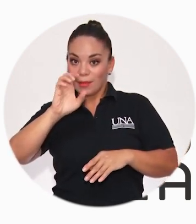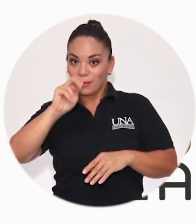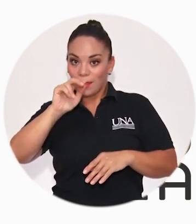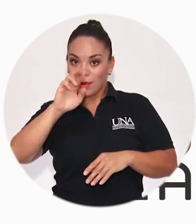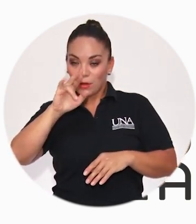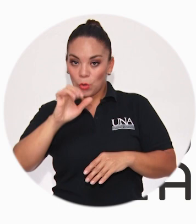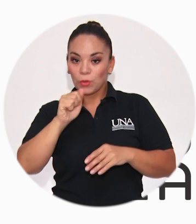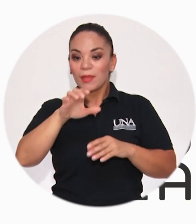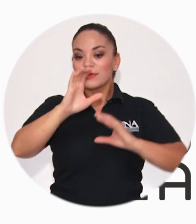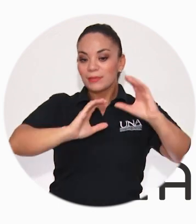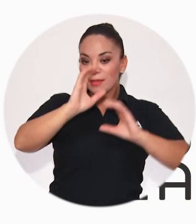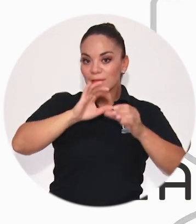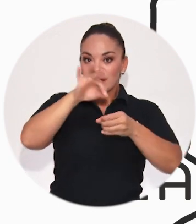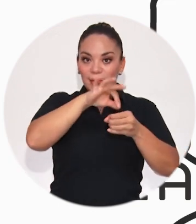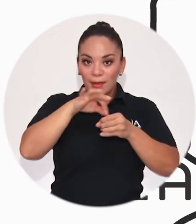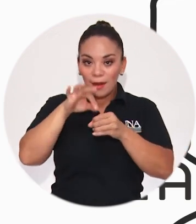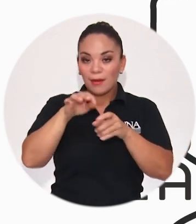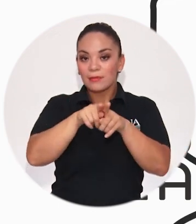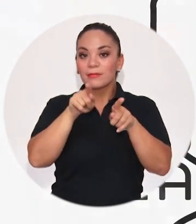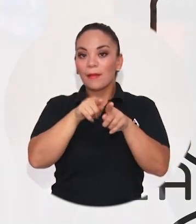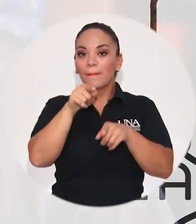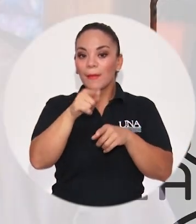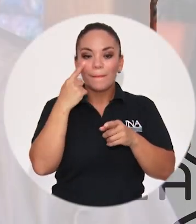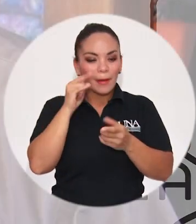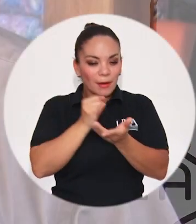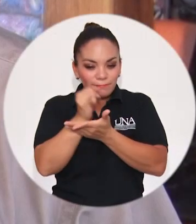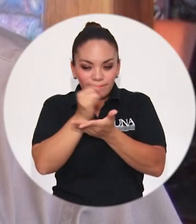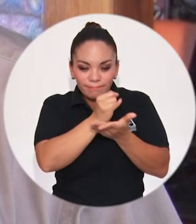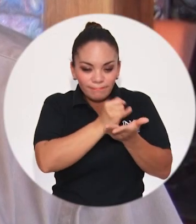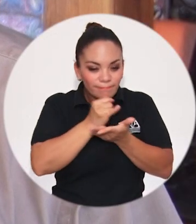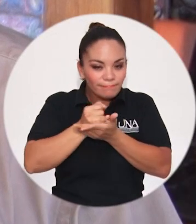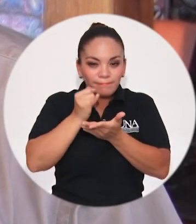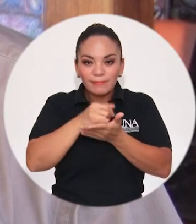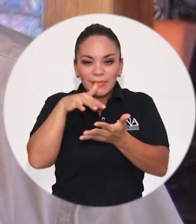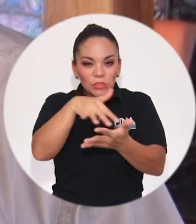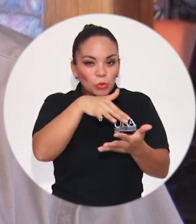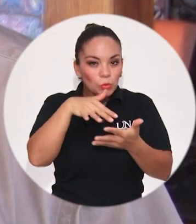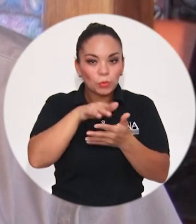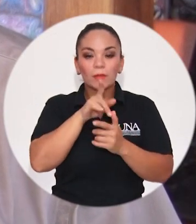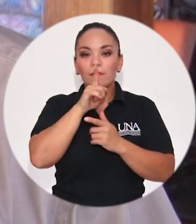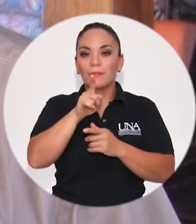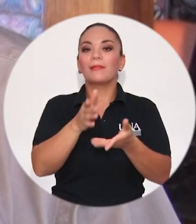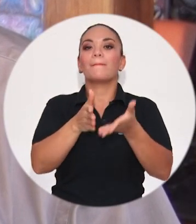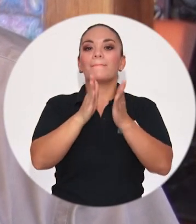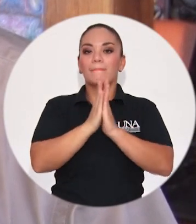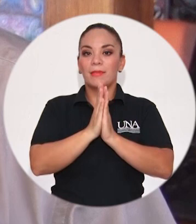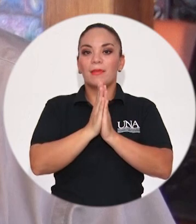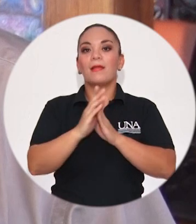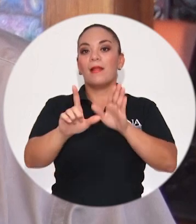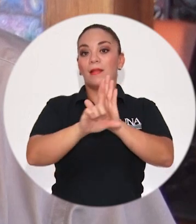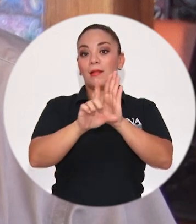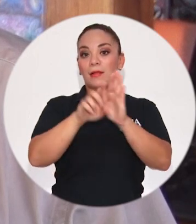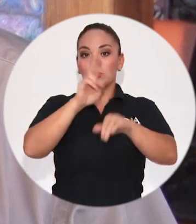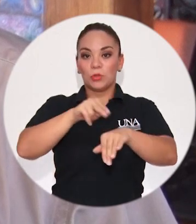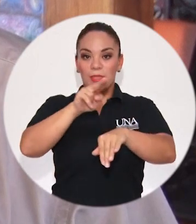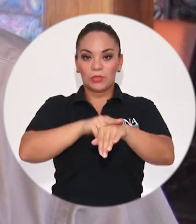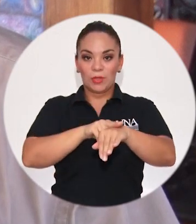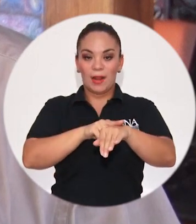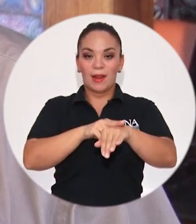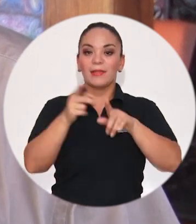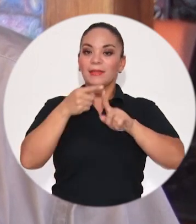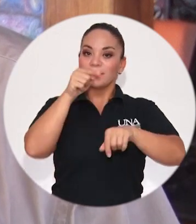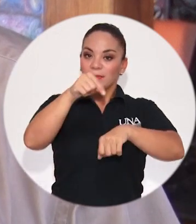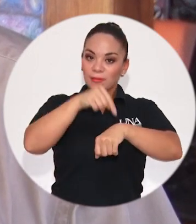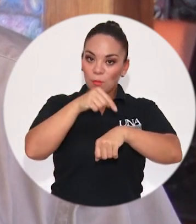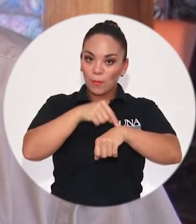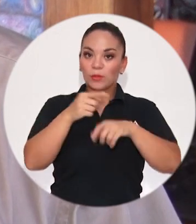posible. Son prácticamente 14 años de lucha, un grupo muy unido, vivimos épocas muy lindas